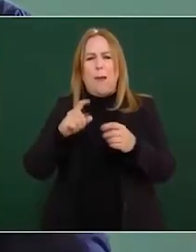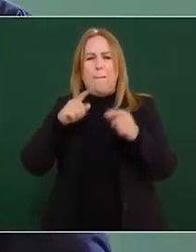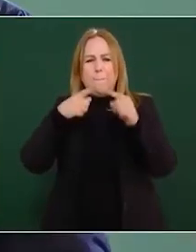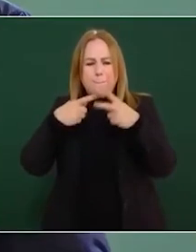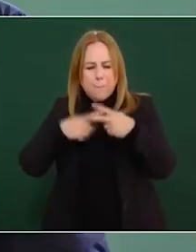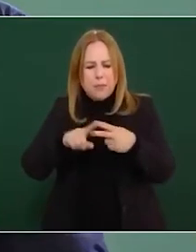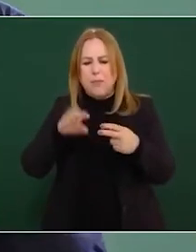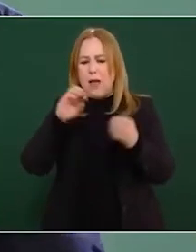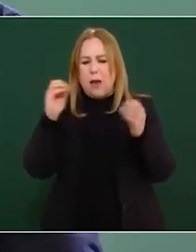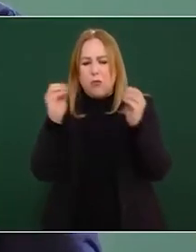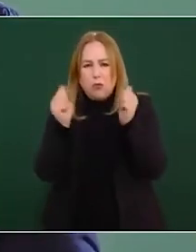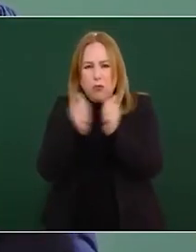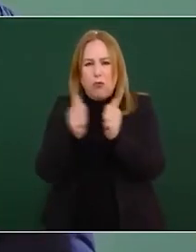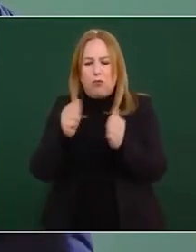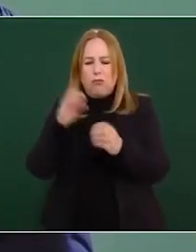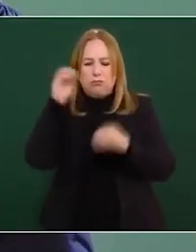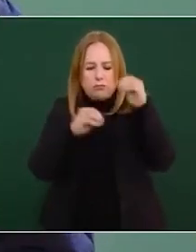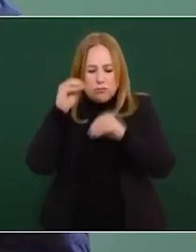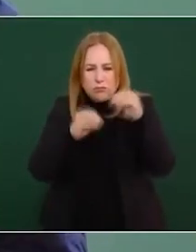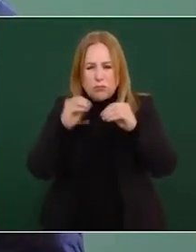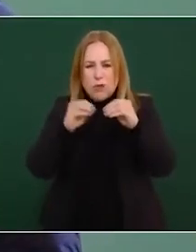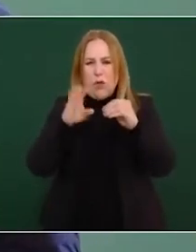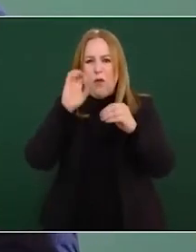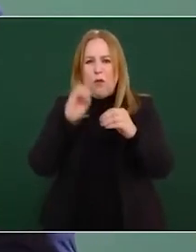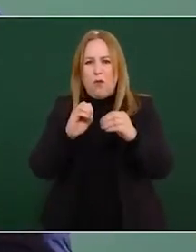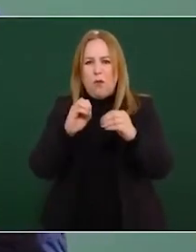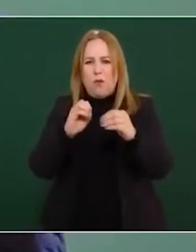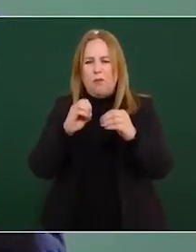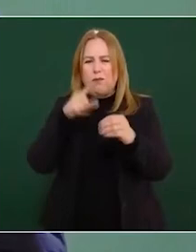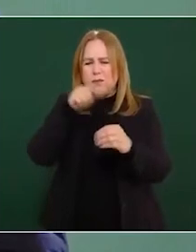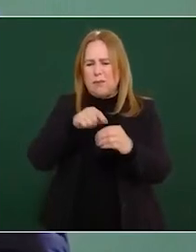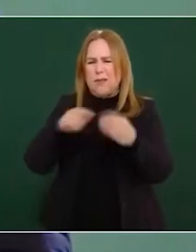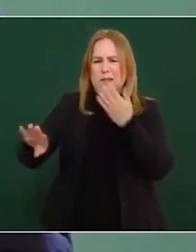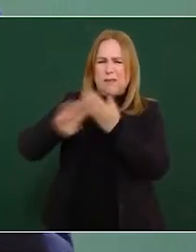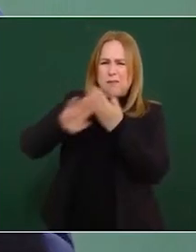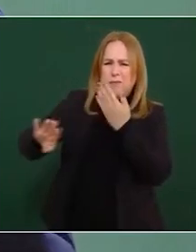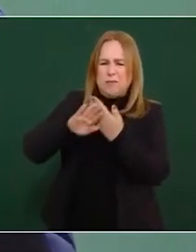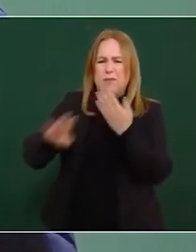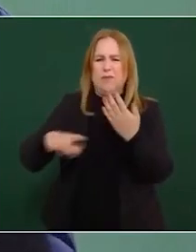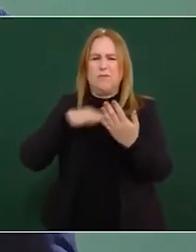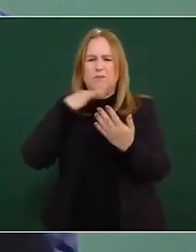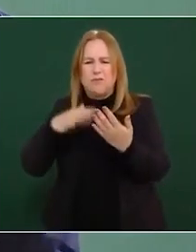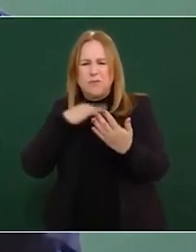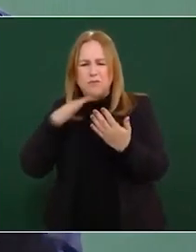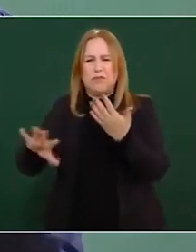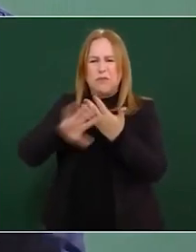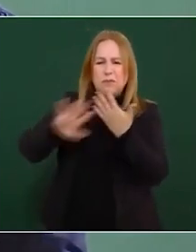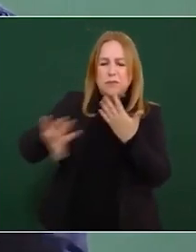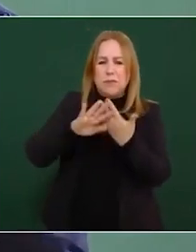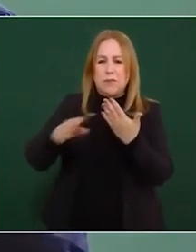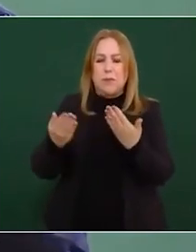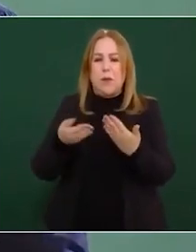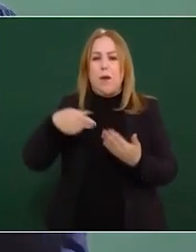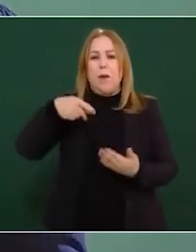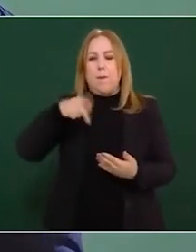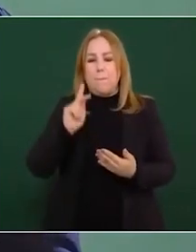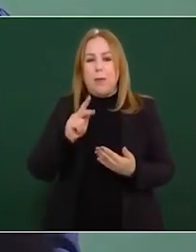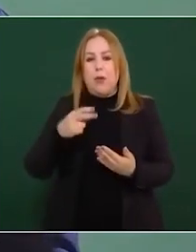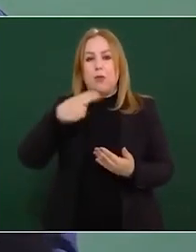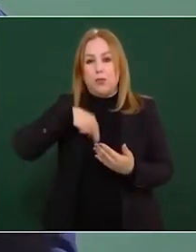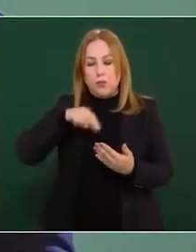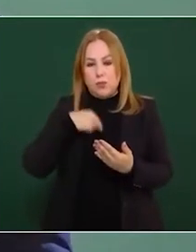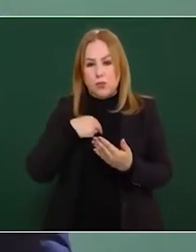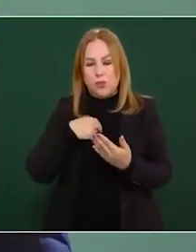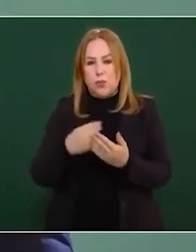con guerra sucia bueno lo que hemos padecido nosotros acuérdense que en el 2006